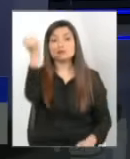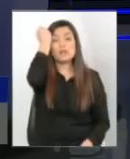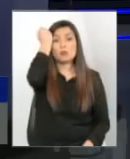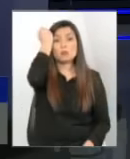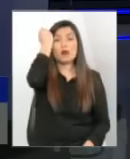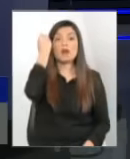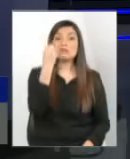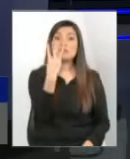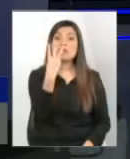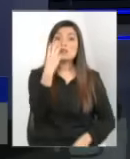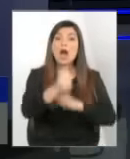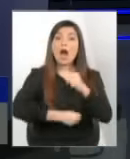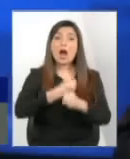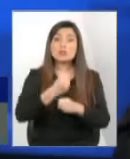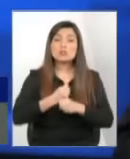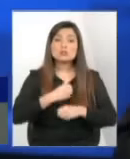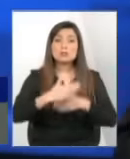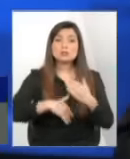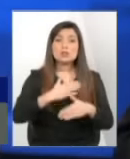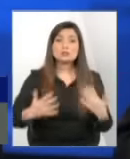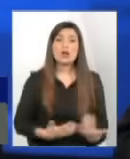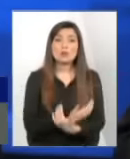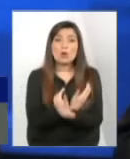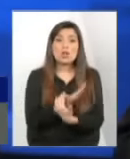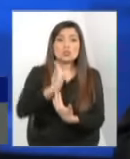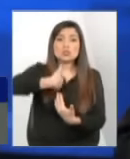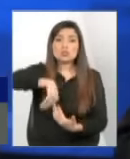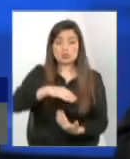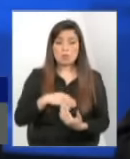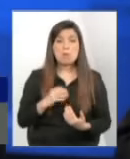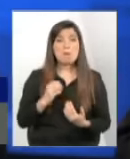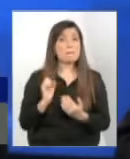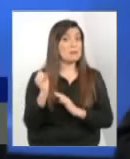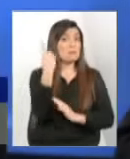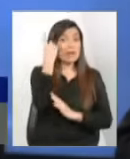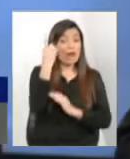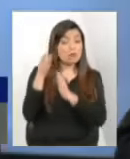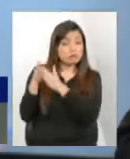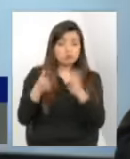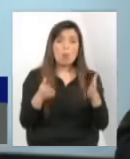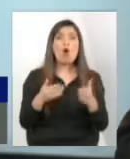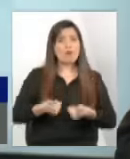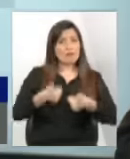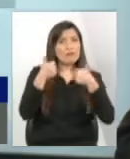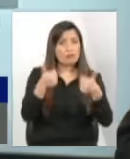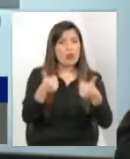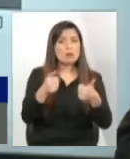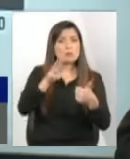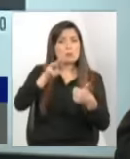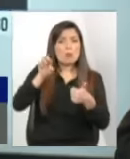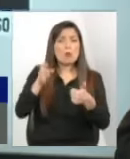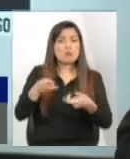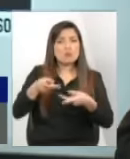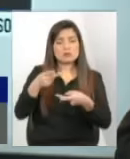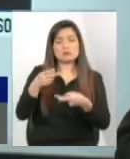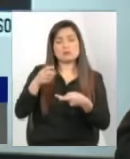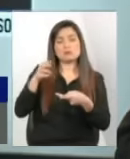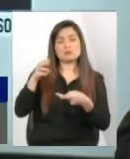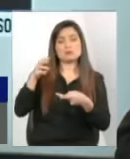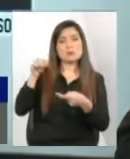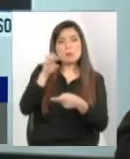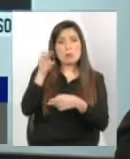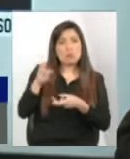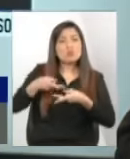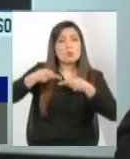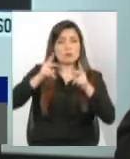tres años en un proceso de adopción en que fuimos declarados idóneos a la primera sin ningún reparo padre, madre